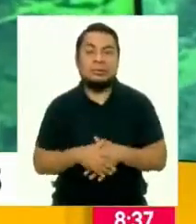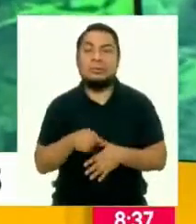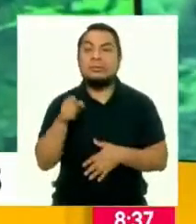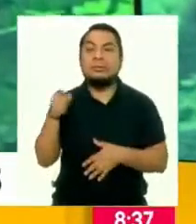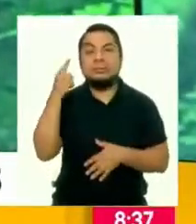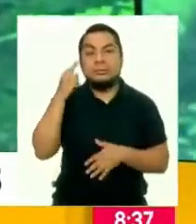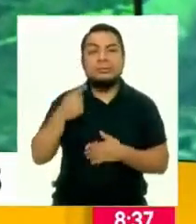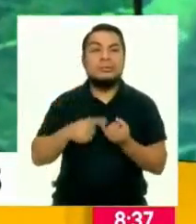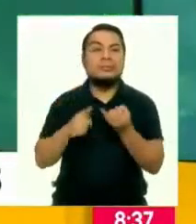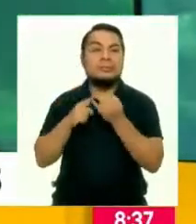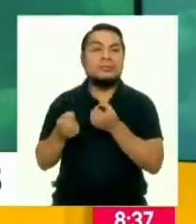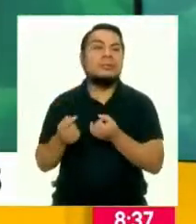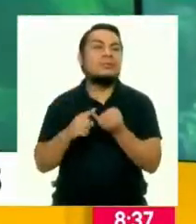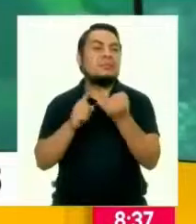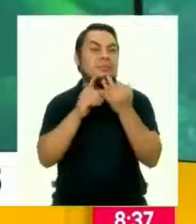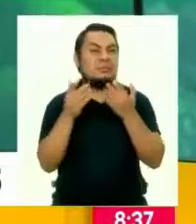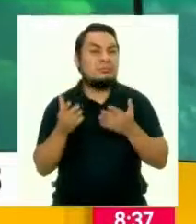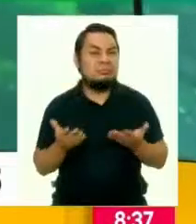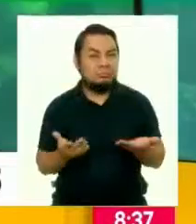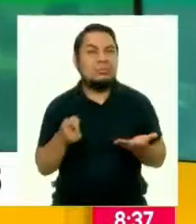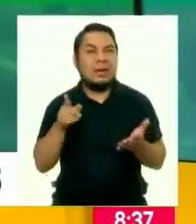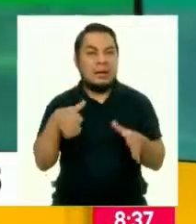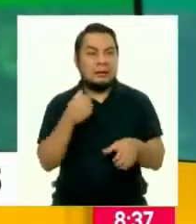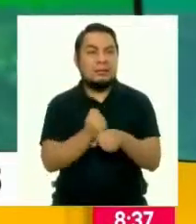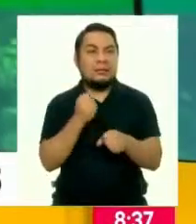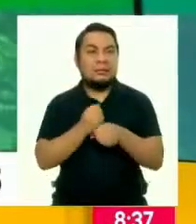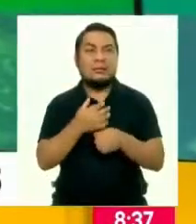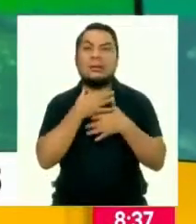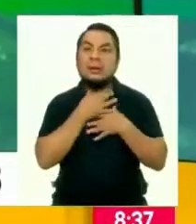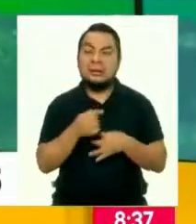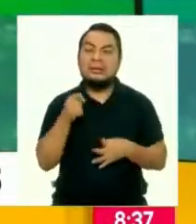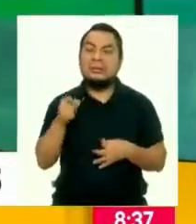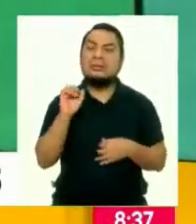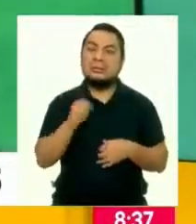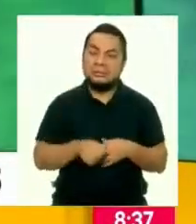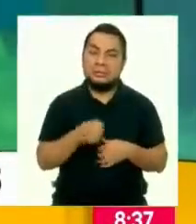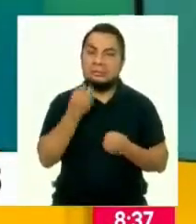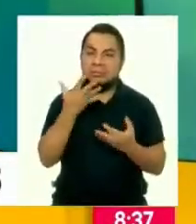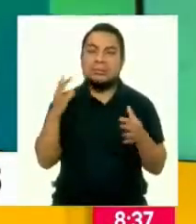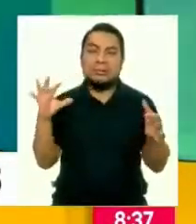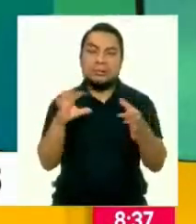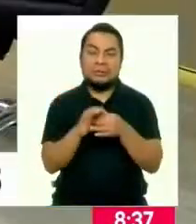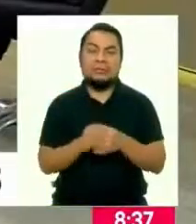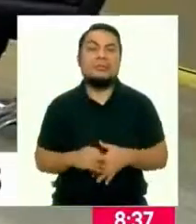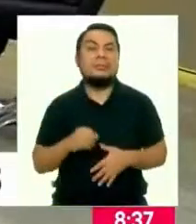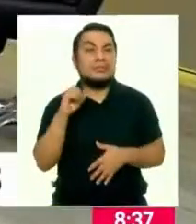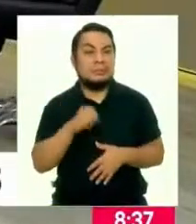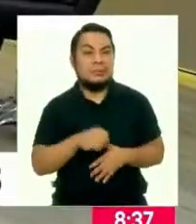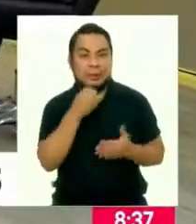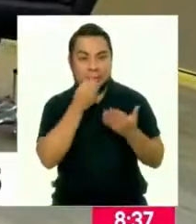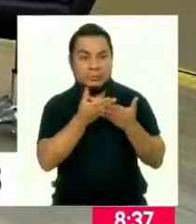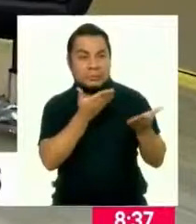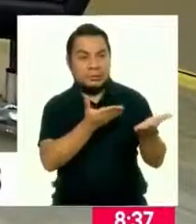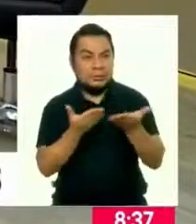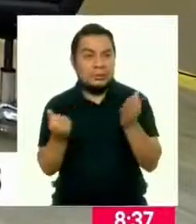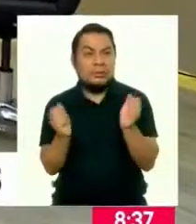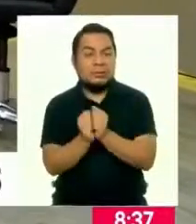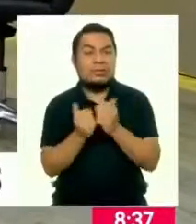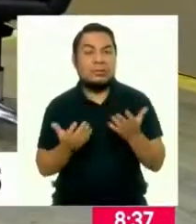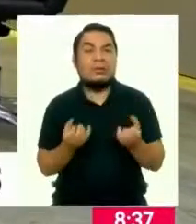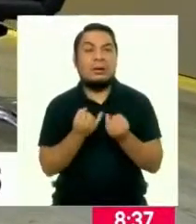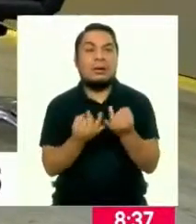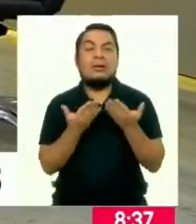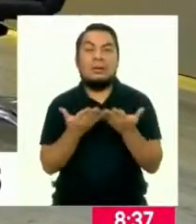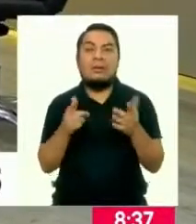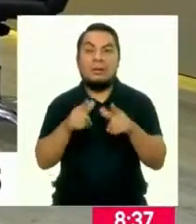técnicas de regadío, en fin. Yo creo que ahí hay un trabajo interesante que se viene muy bien articulando. Sí, bueno, son bienvenidos a acompañarnos a alguna